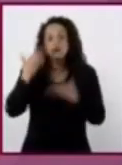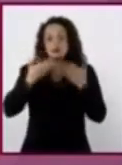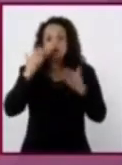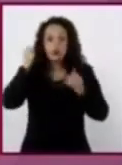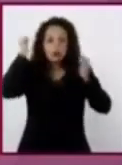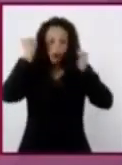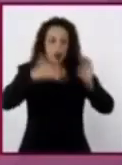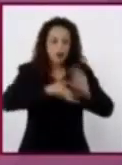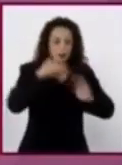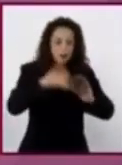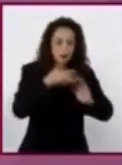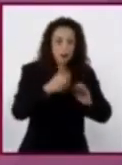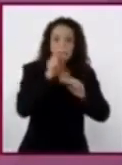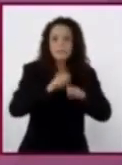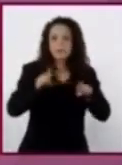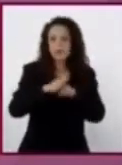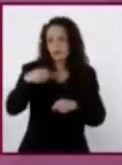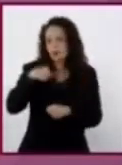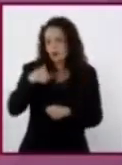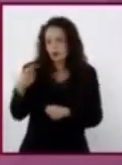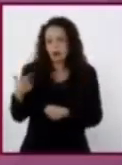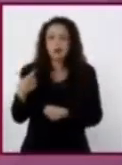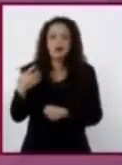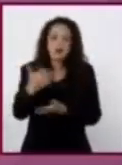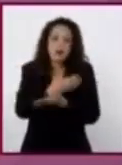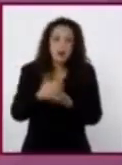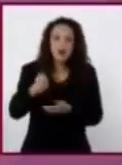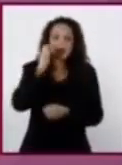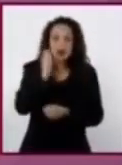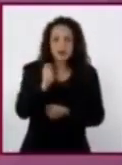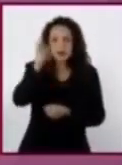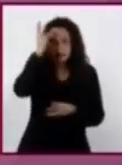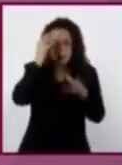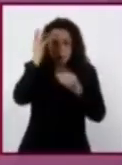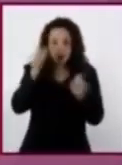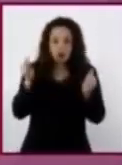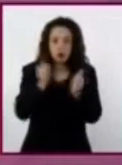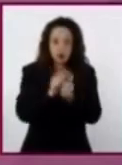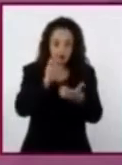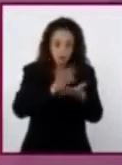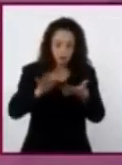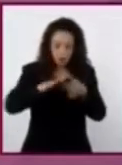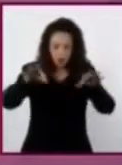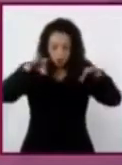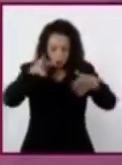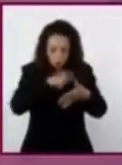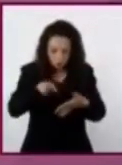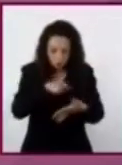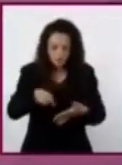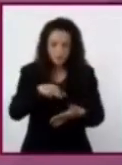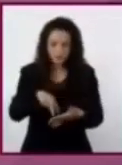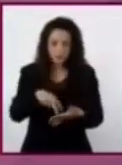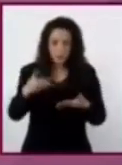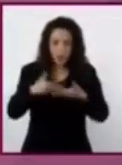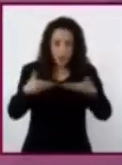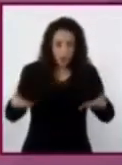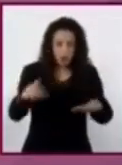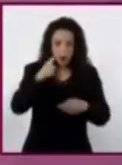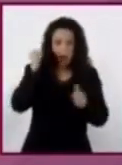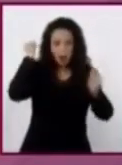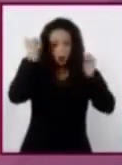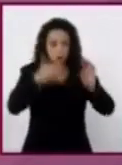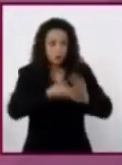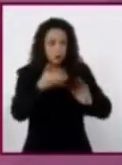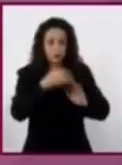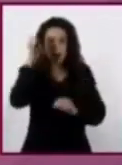de los documentos escritos me llevó a ser historiador. Hoy en día, como historiador, veo a la arqueología como la ciencia que nos